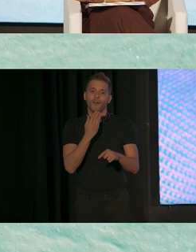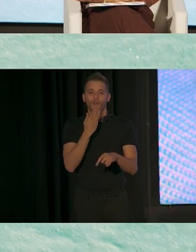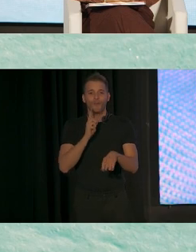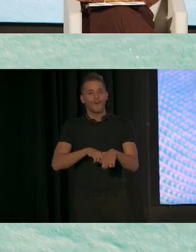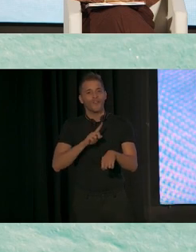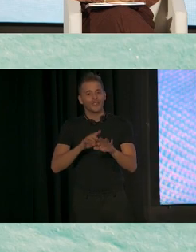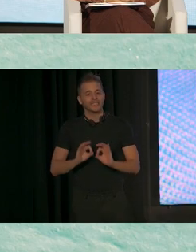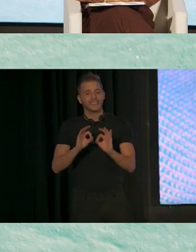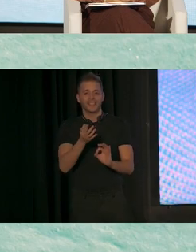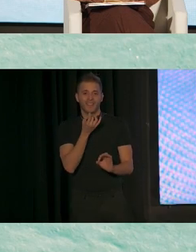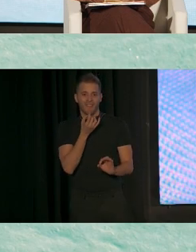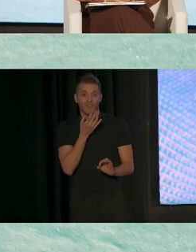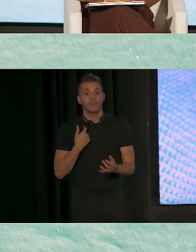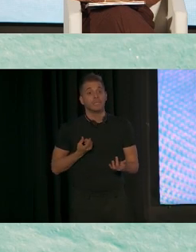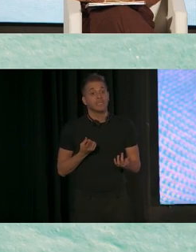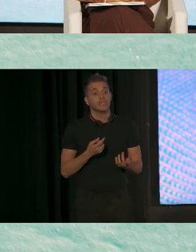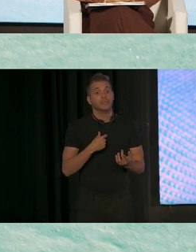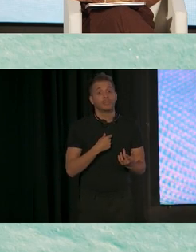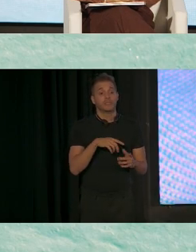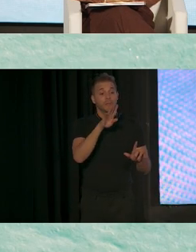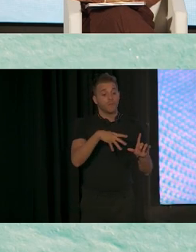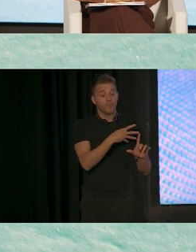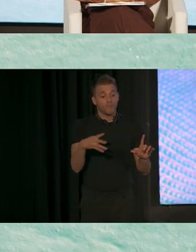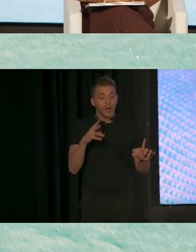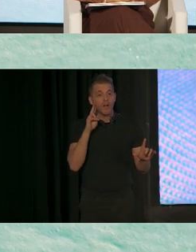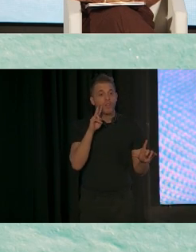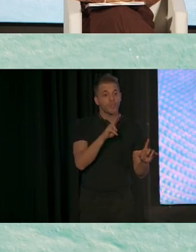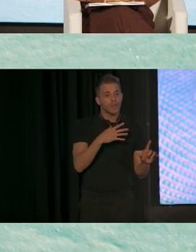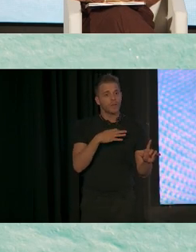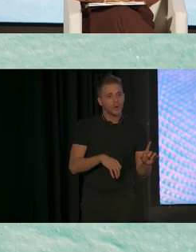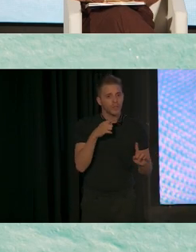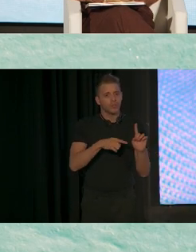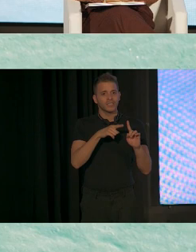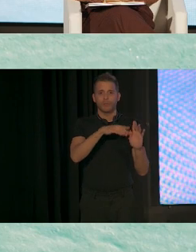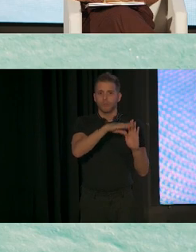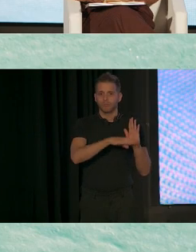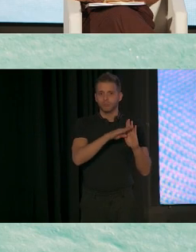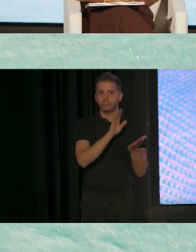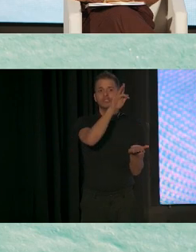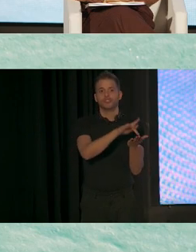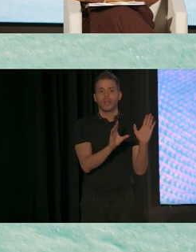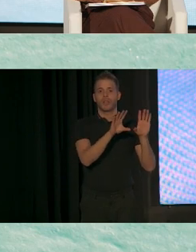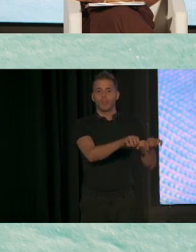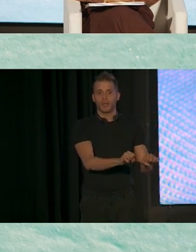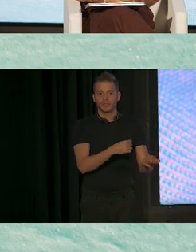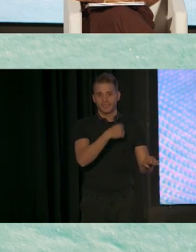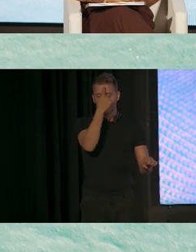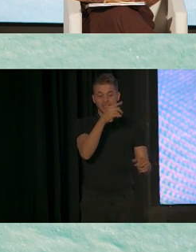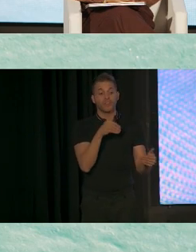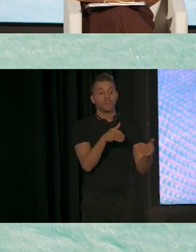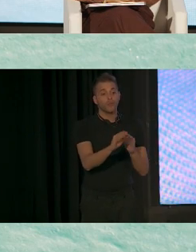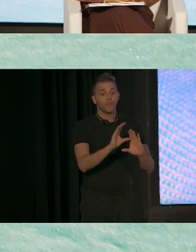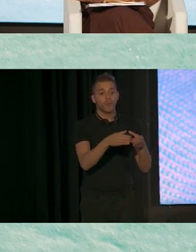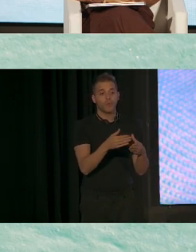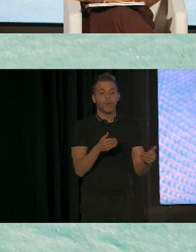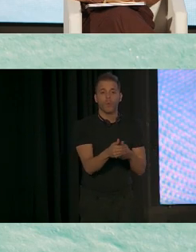y cuidadores pueden visitar nuestro calendario para saber cuándo está programado nuestro próximo grupo de